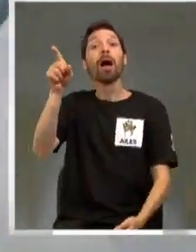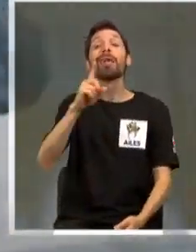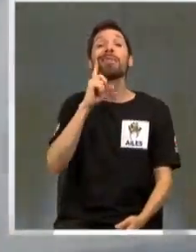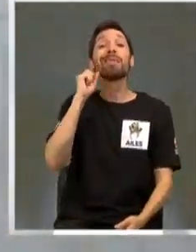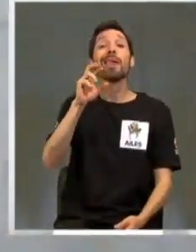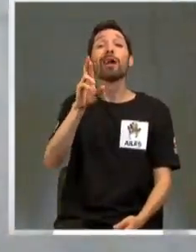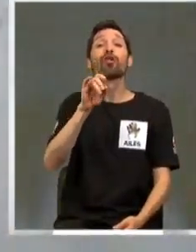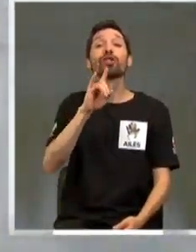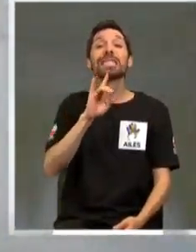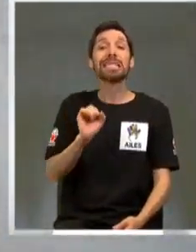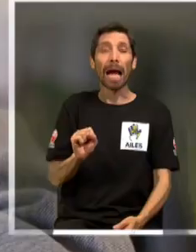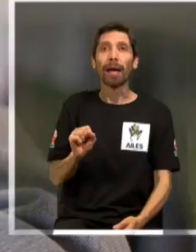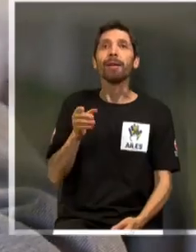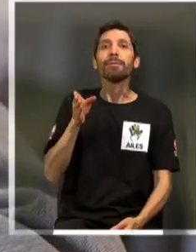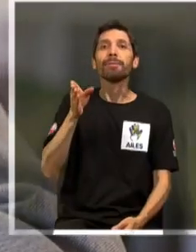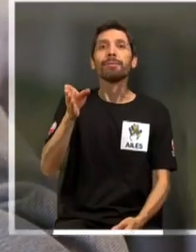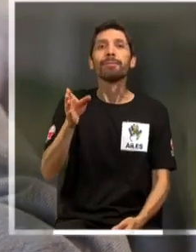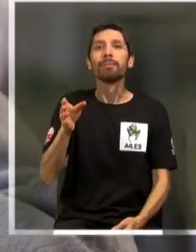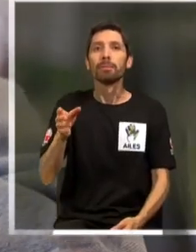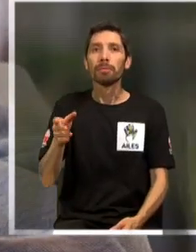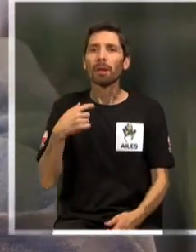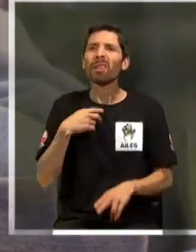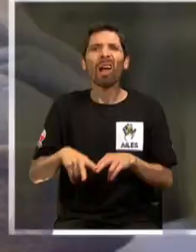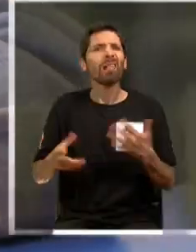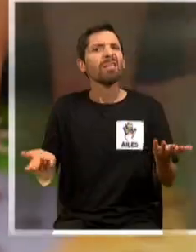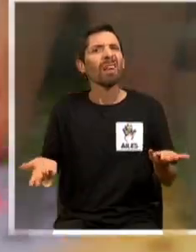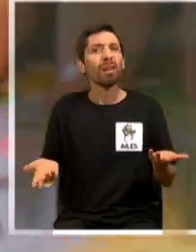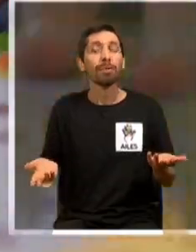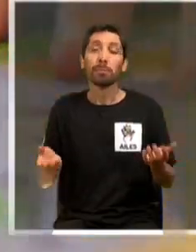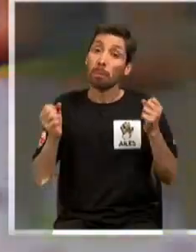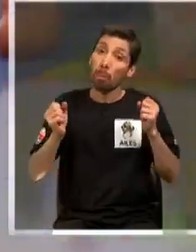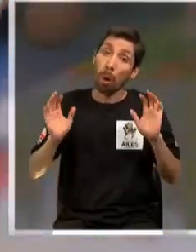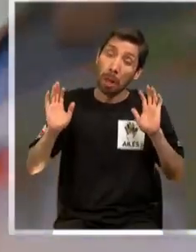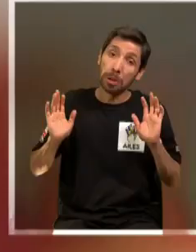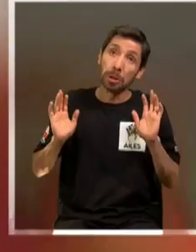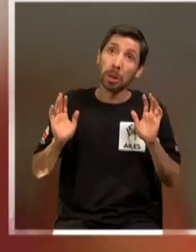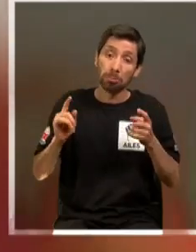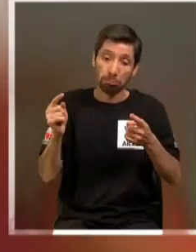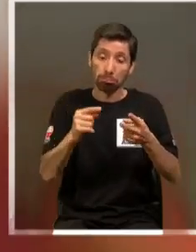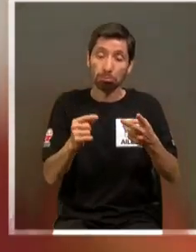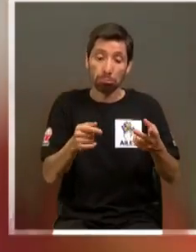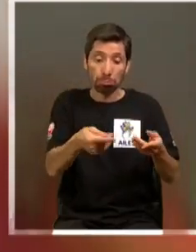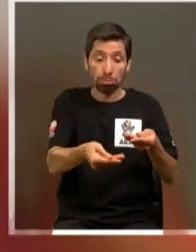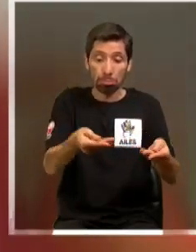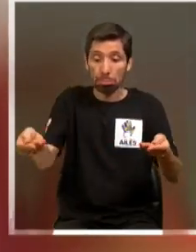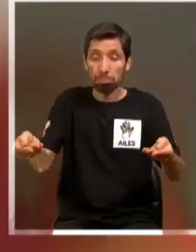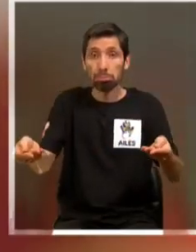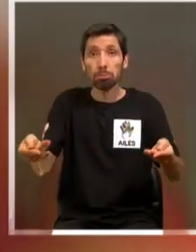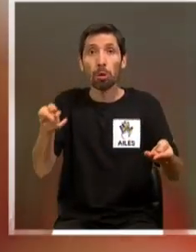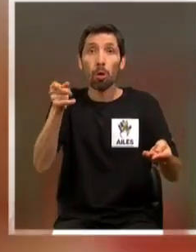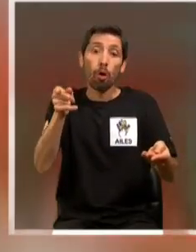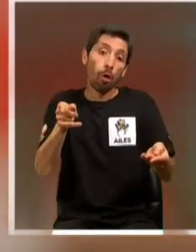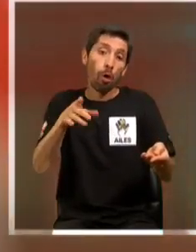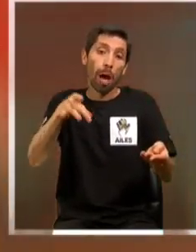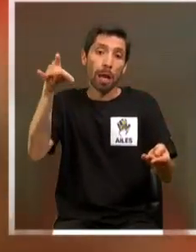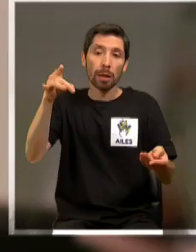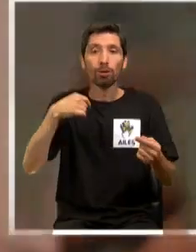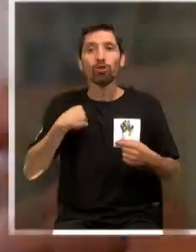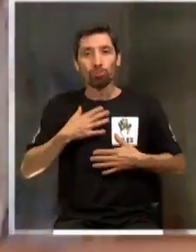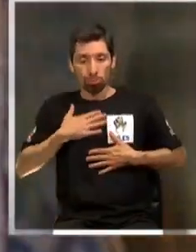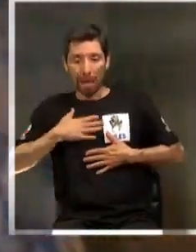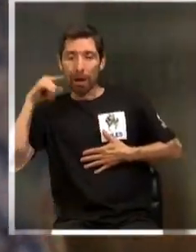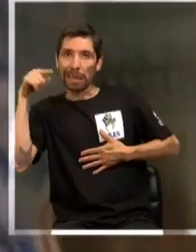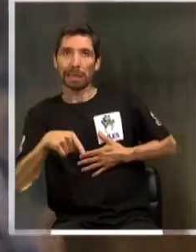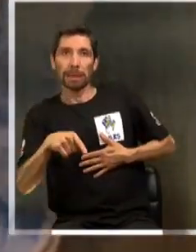Hola, tía Rosita. ¿Qué hay que hacer acá? Mira, podemos hacer estos o podemos elegir uno de estos. Yo quiero estos.